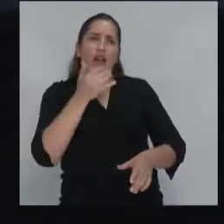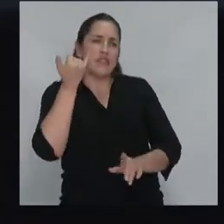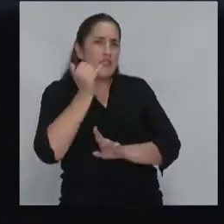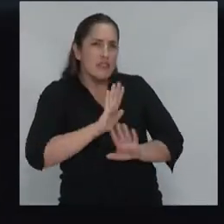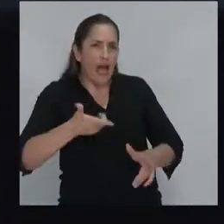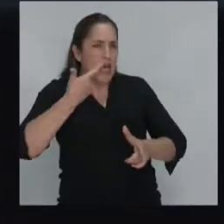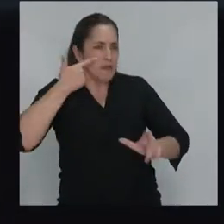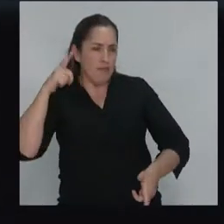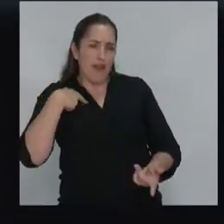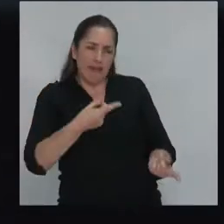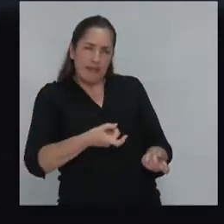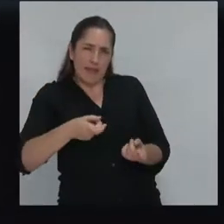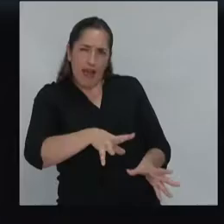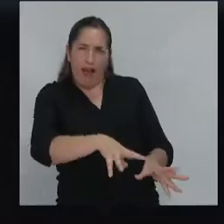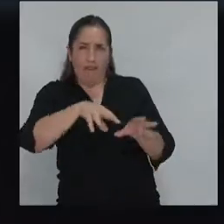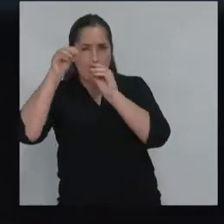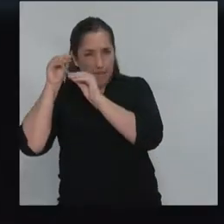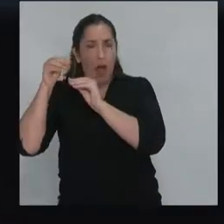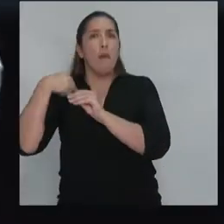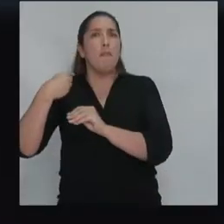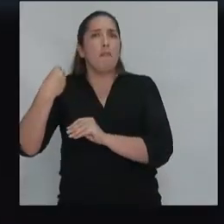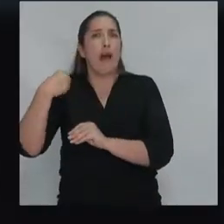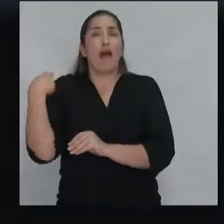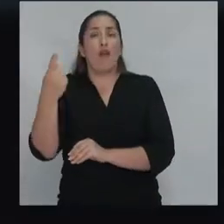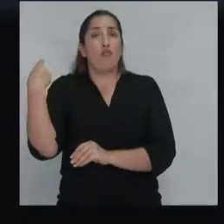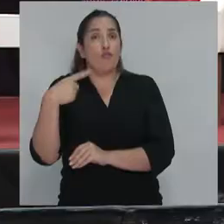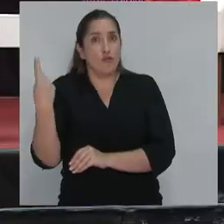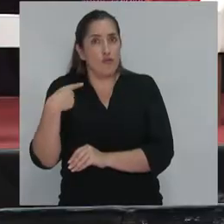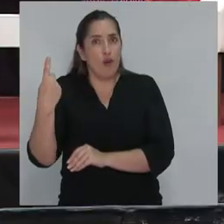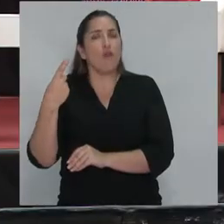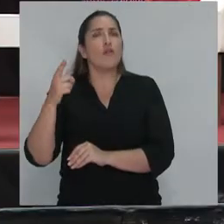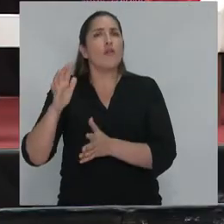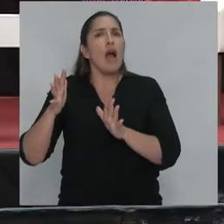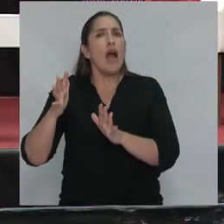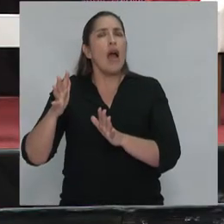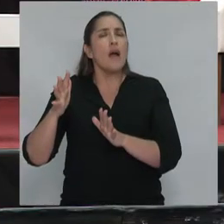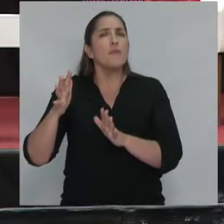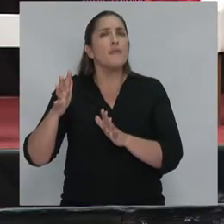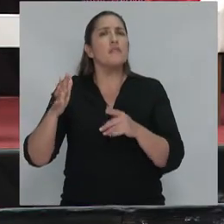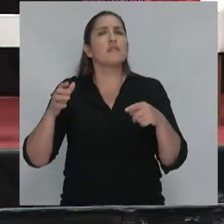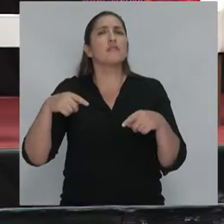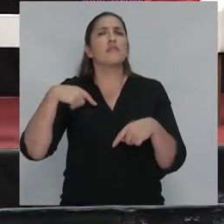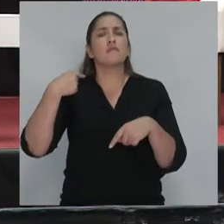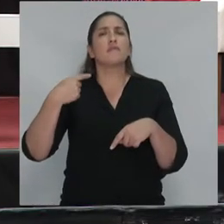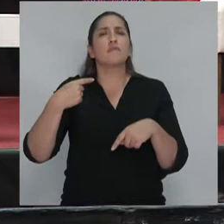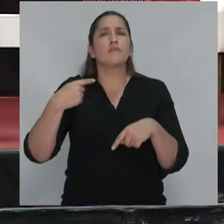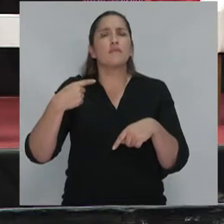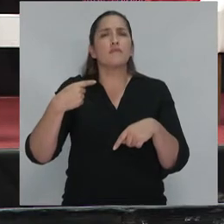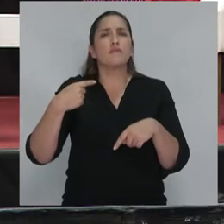nosotros es también importante cuando nos tratan isolar bueno